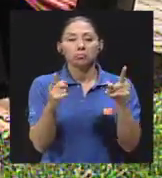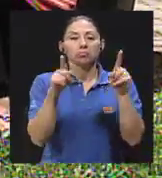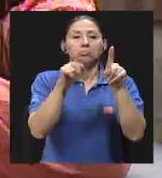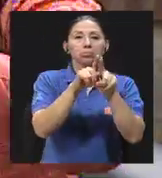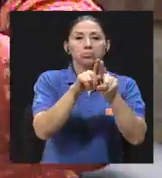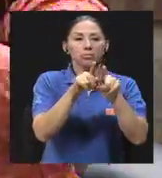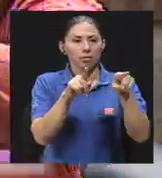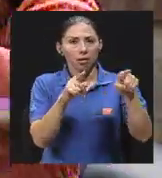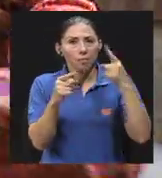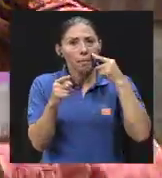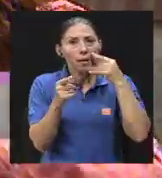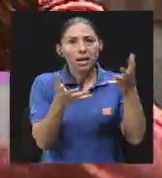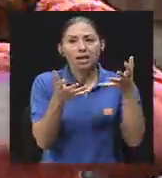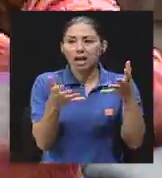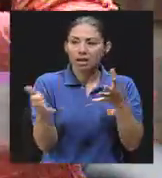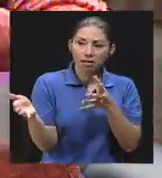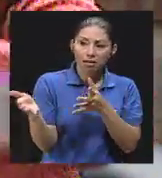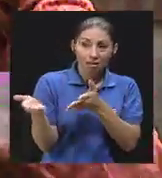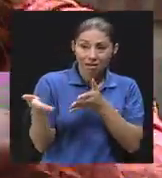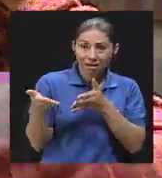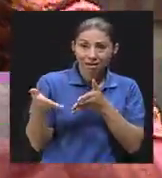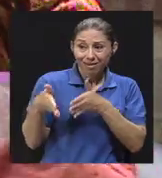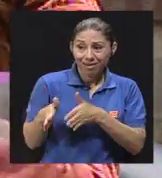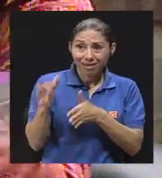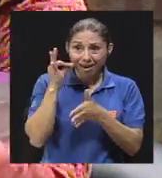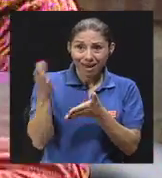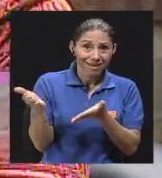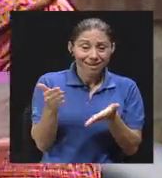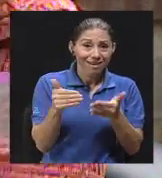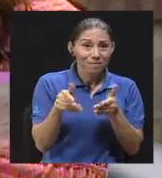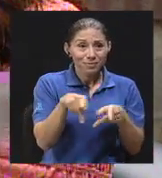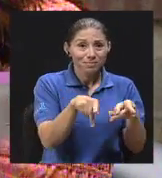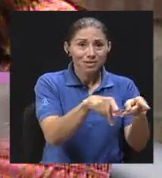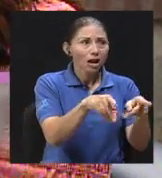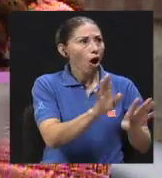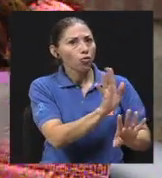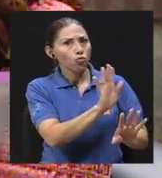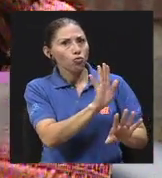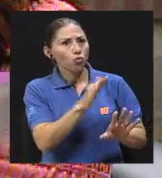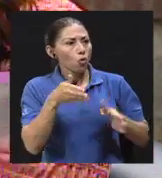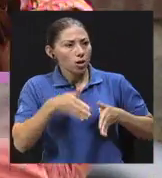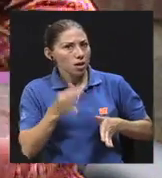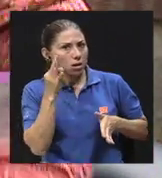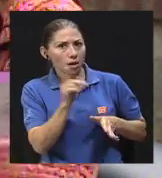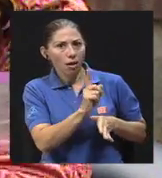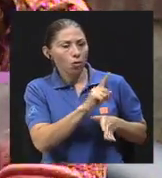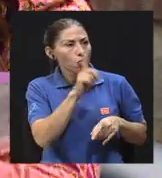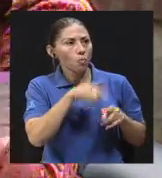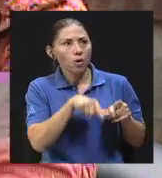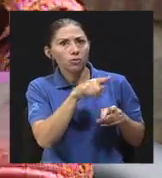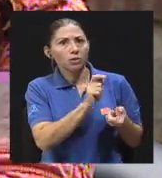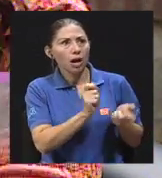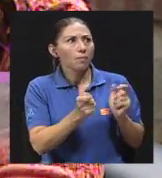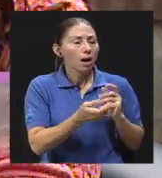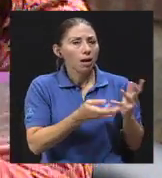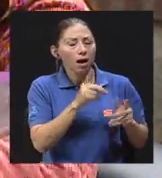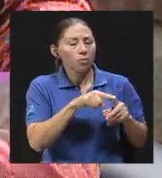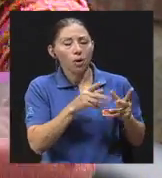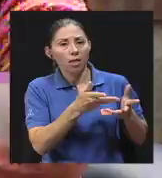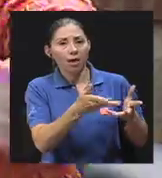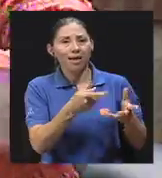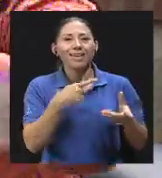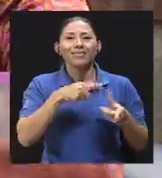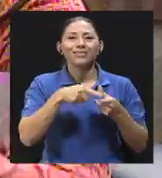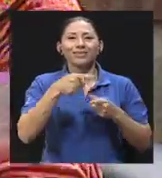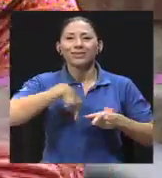o a su niño, no, a las chiquitas no se les puede dar, no la pueden cambiar, ¿verdad? Hasta cierto punto también ejercemos ahí cierto control, cierta dominación y